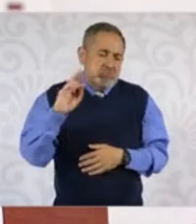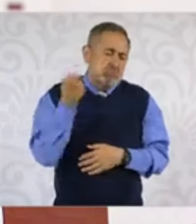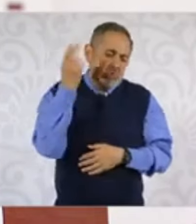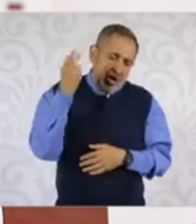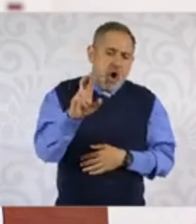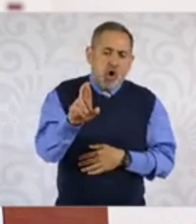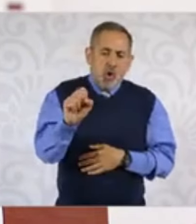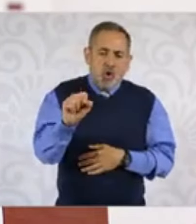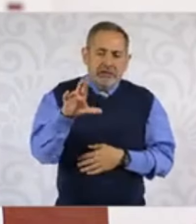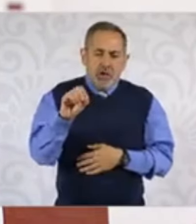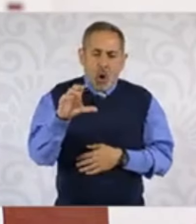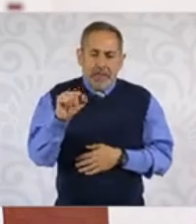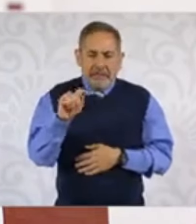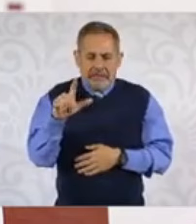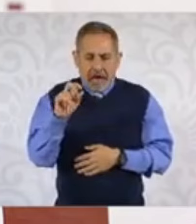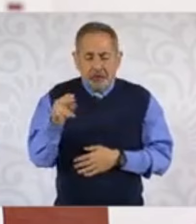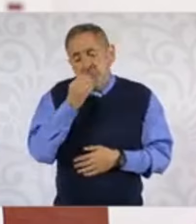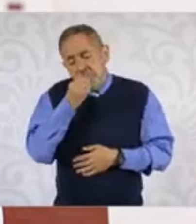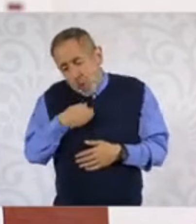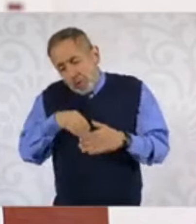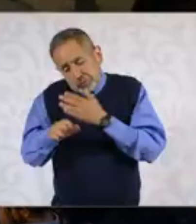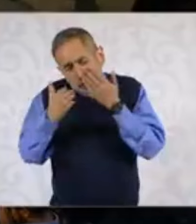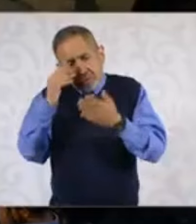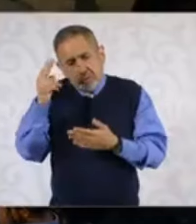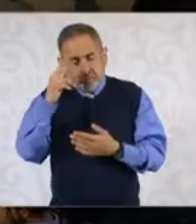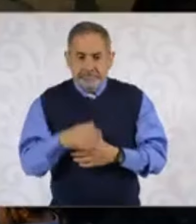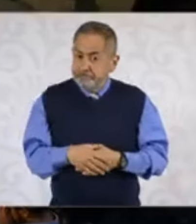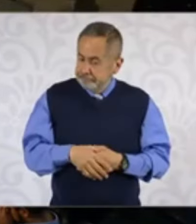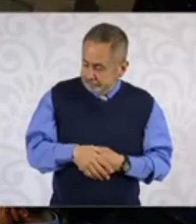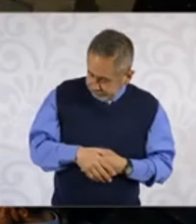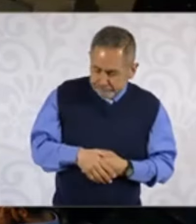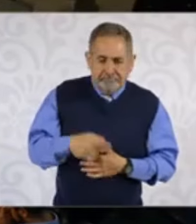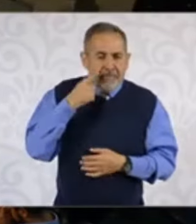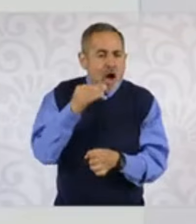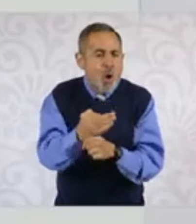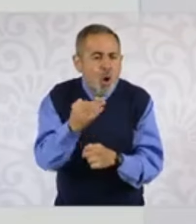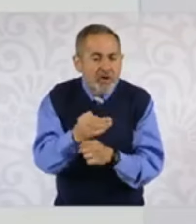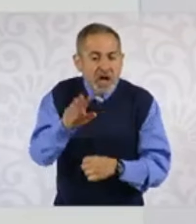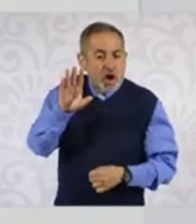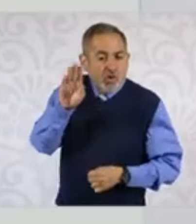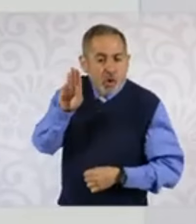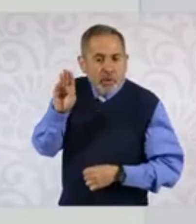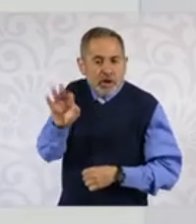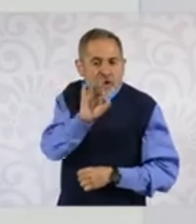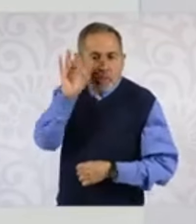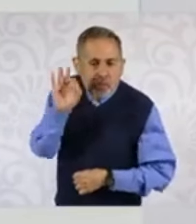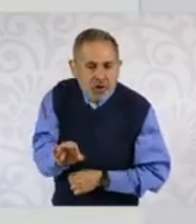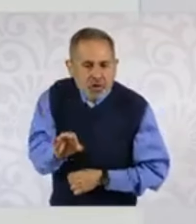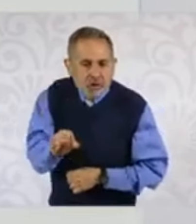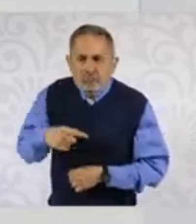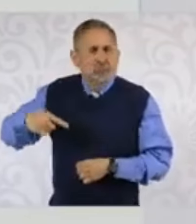Mexicano del Seguro Social, ¿sí? En este sentido, a ellos se les realiza el pago a los